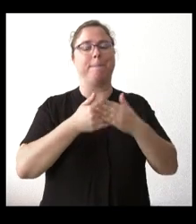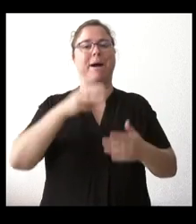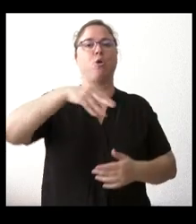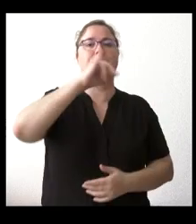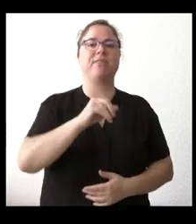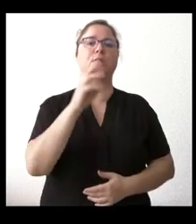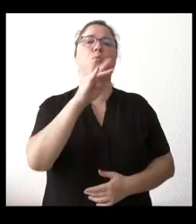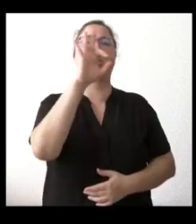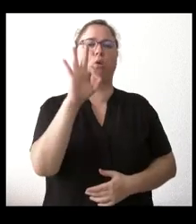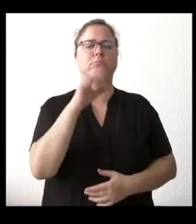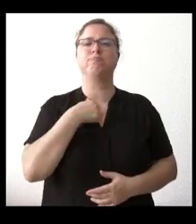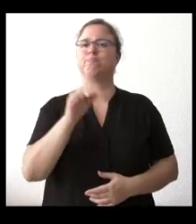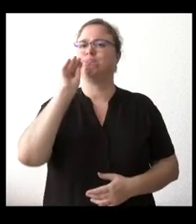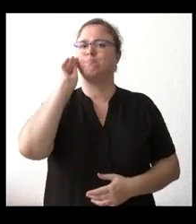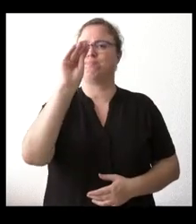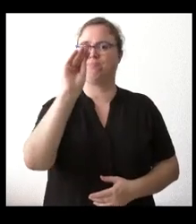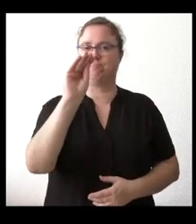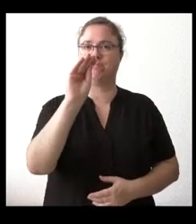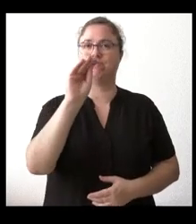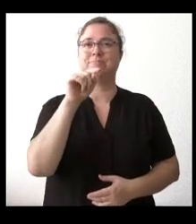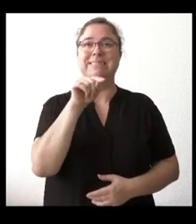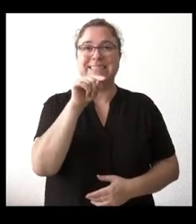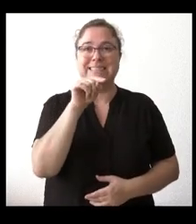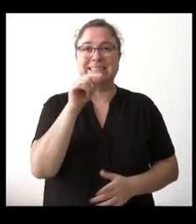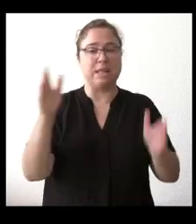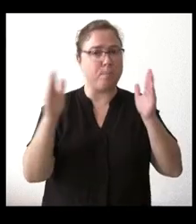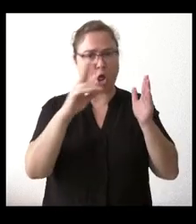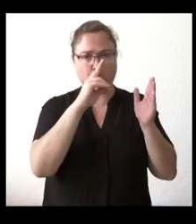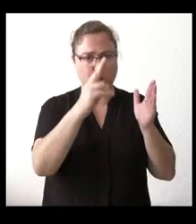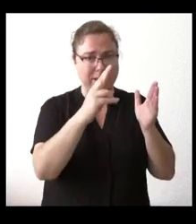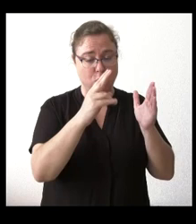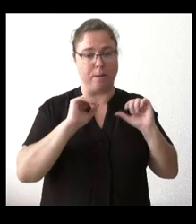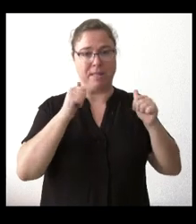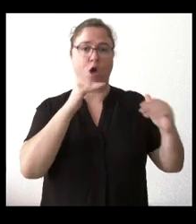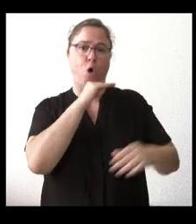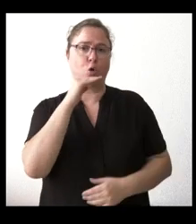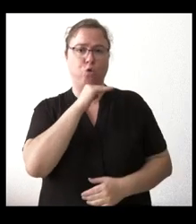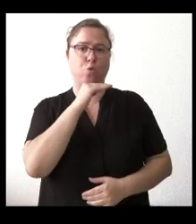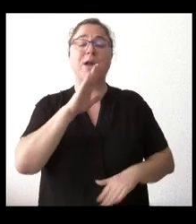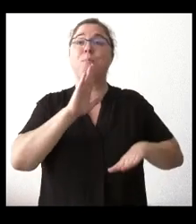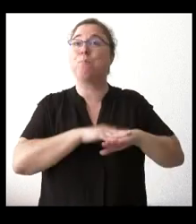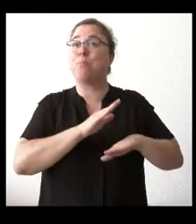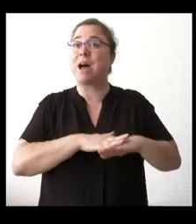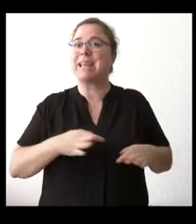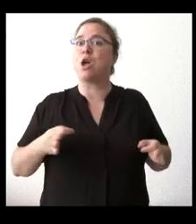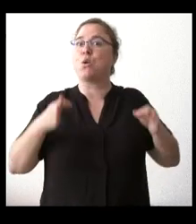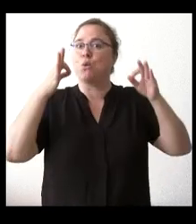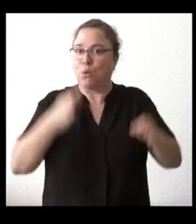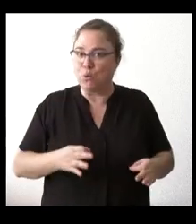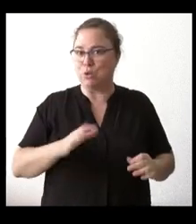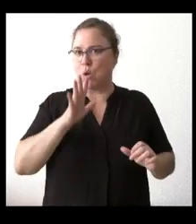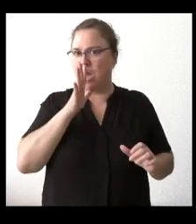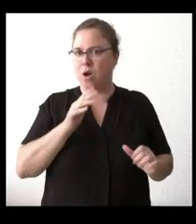yo quería preguntar ese periodo que abocaba ahora en octubre entonces por qué justo ahora se le da esa